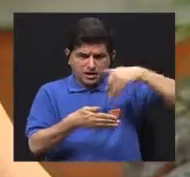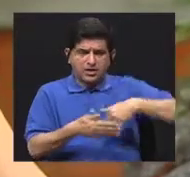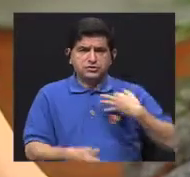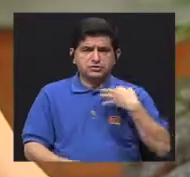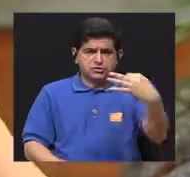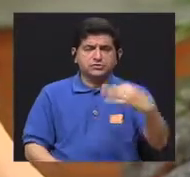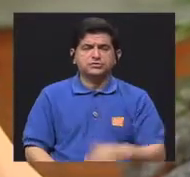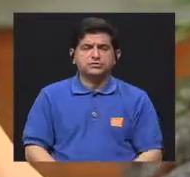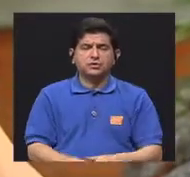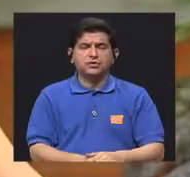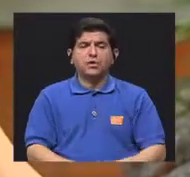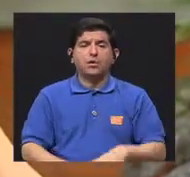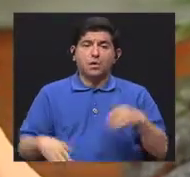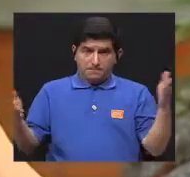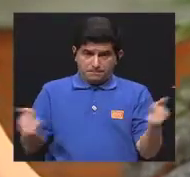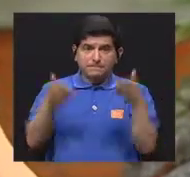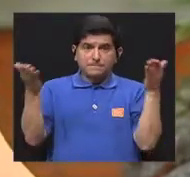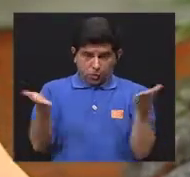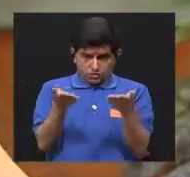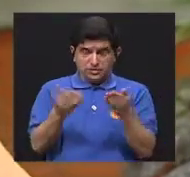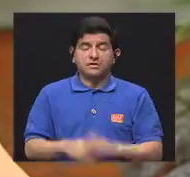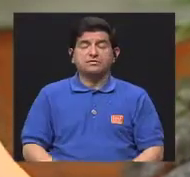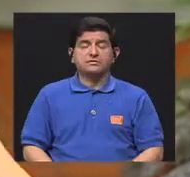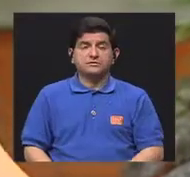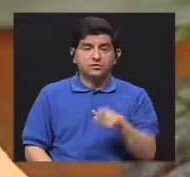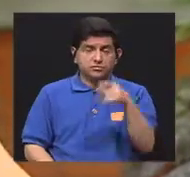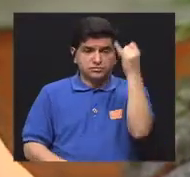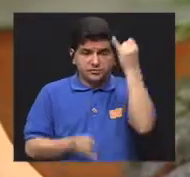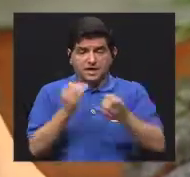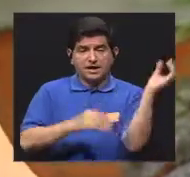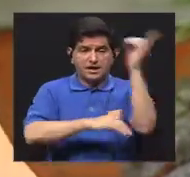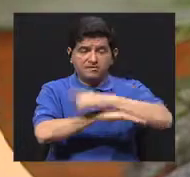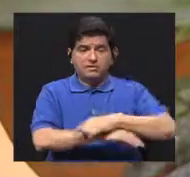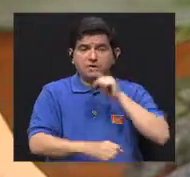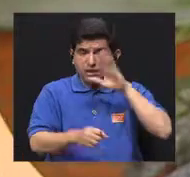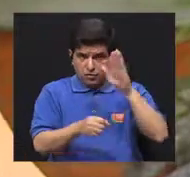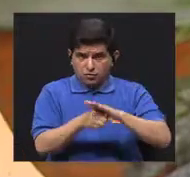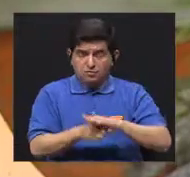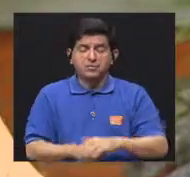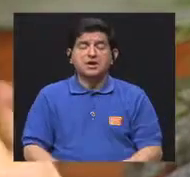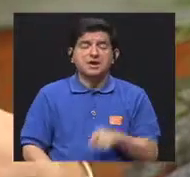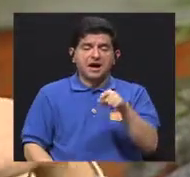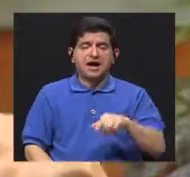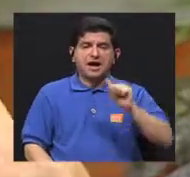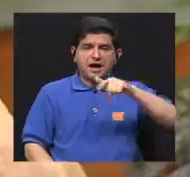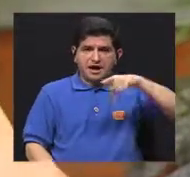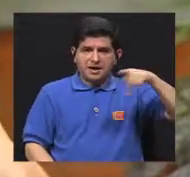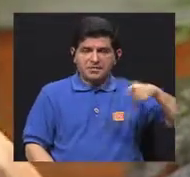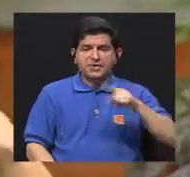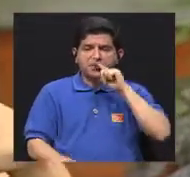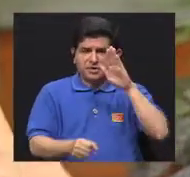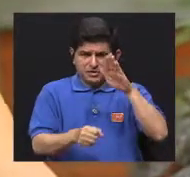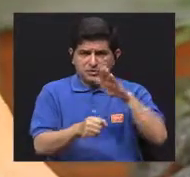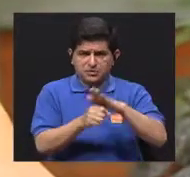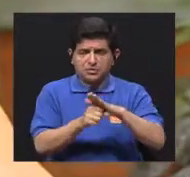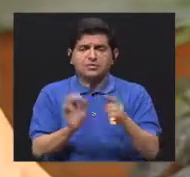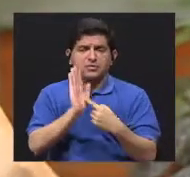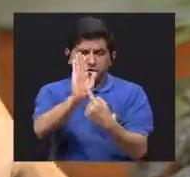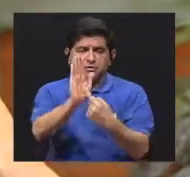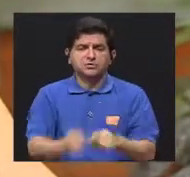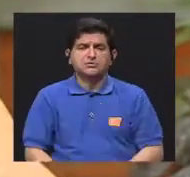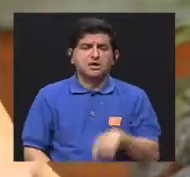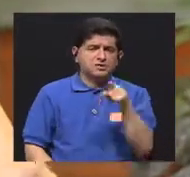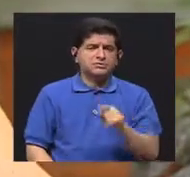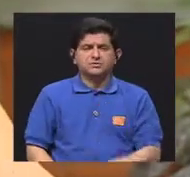incluye una parte motivacional también. Si usted alcanzó su meta al final del día, la aplicación se lo va a hacer saber. Si usted se excedió en alguno de los